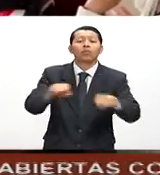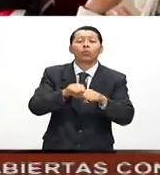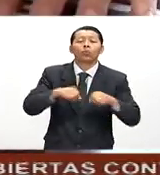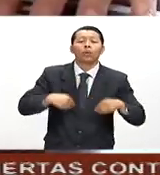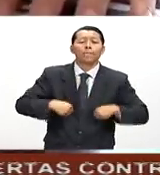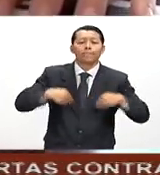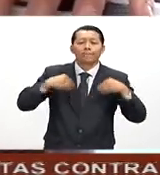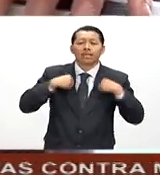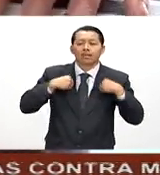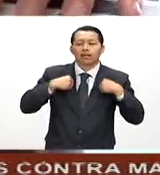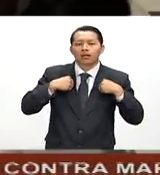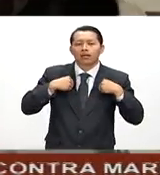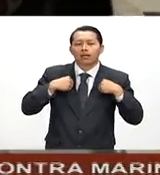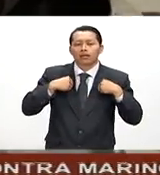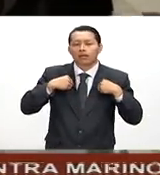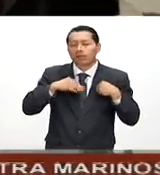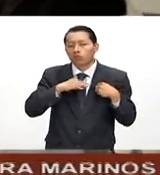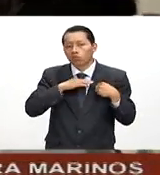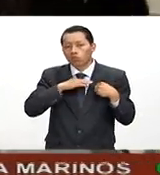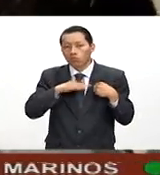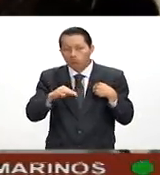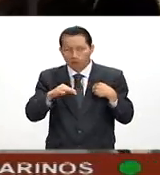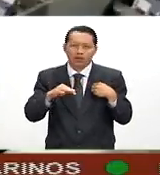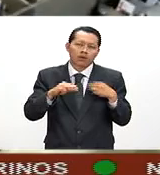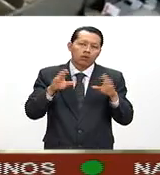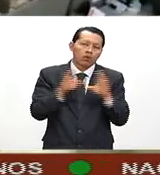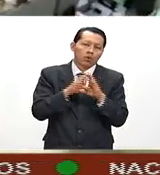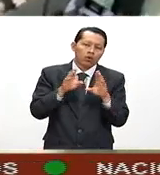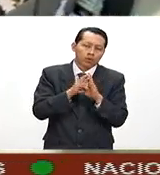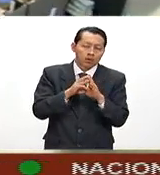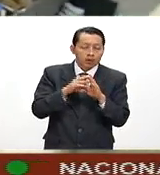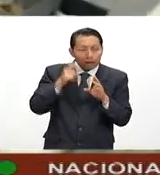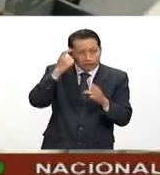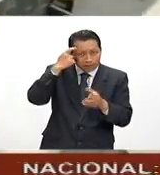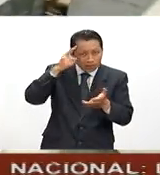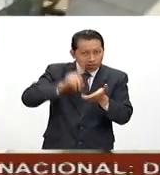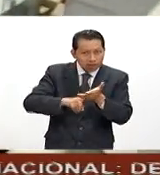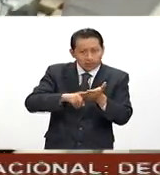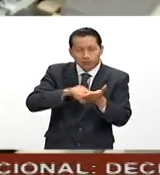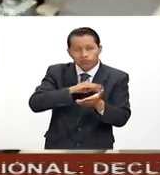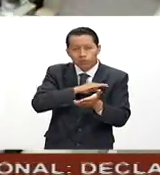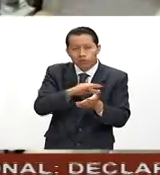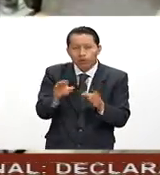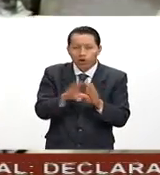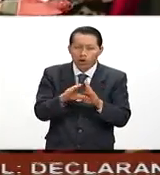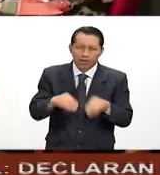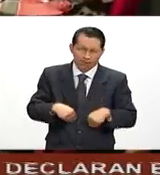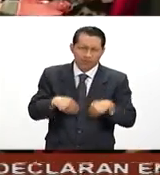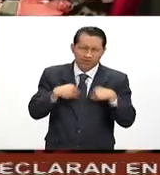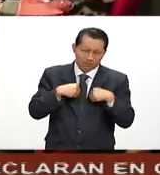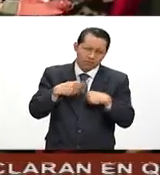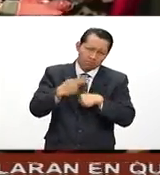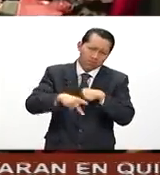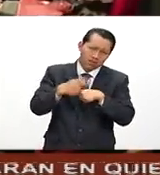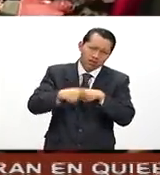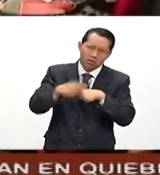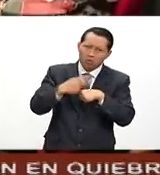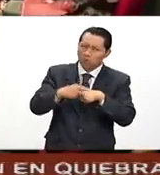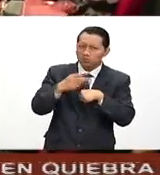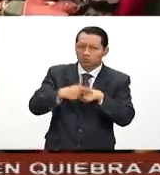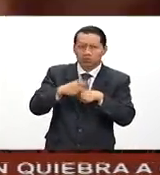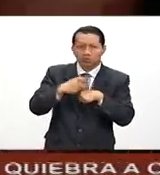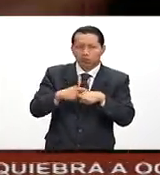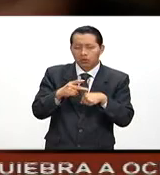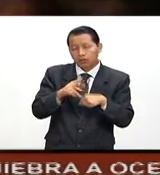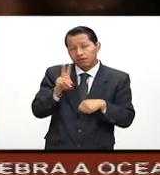sean de estos de vida o indemnizatorios, que tengamos la conciencia de que vivir es un riesgo también, un maravilloso